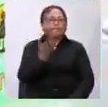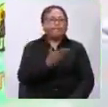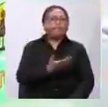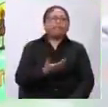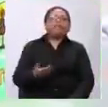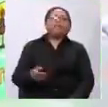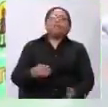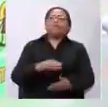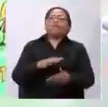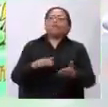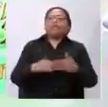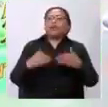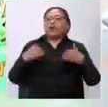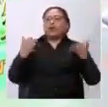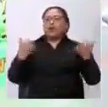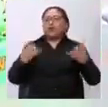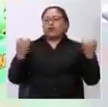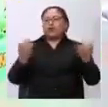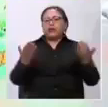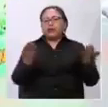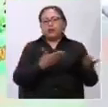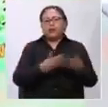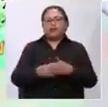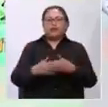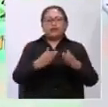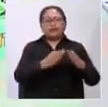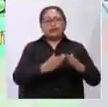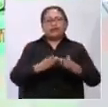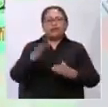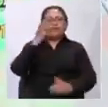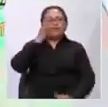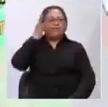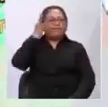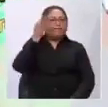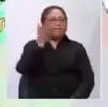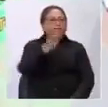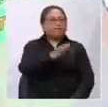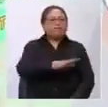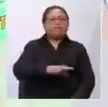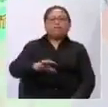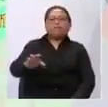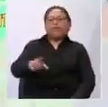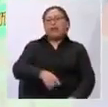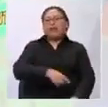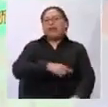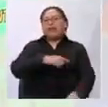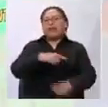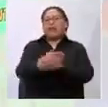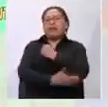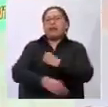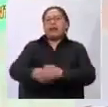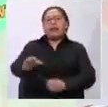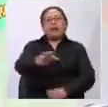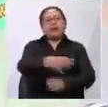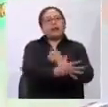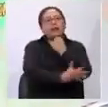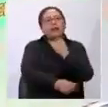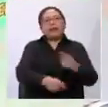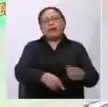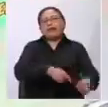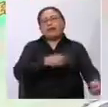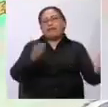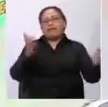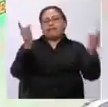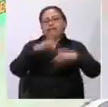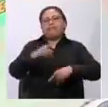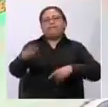reintegración para jóvenes, en pueblos indígenas y en las áreas dispersas o en áreas empobrecidas como nosotros.